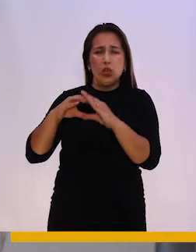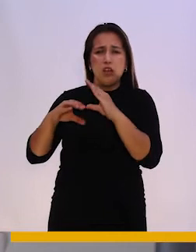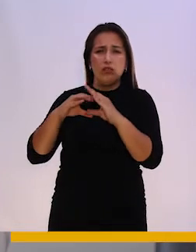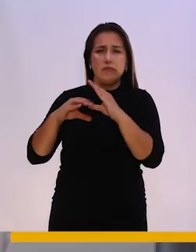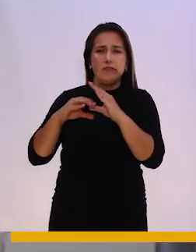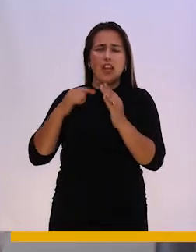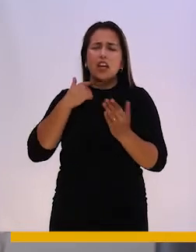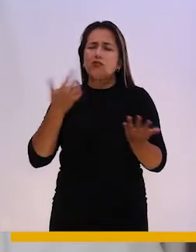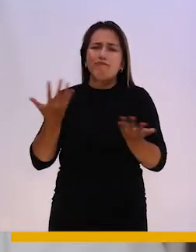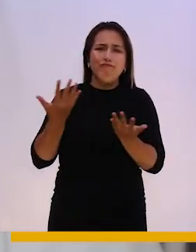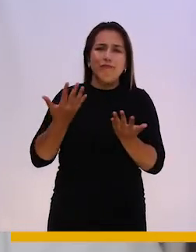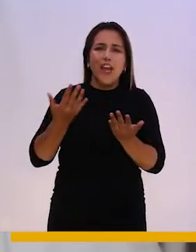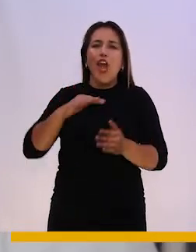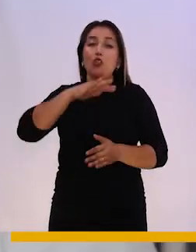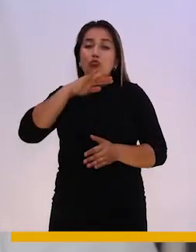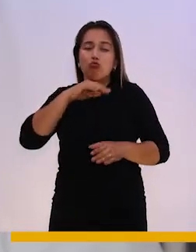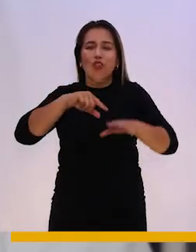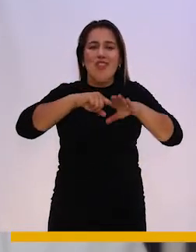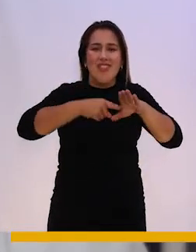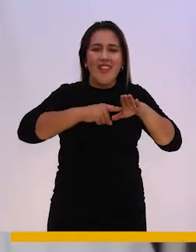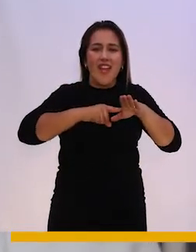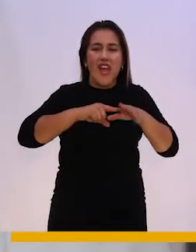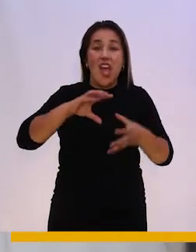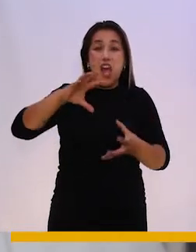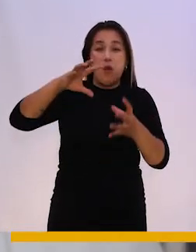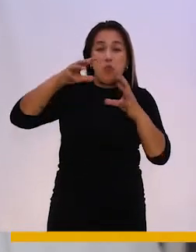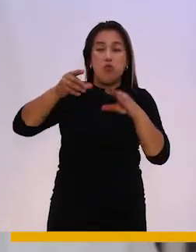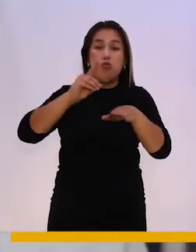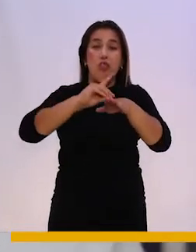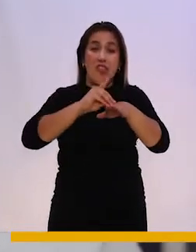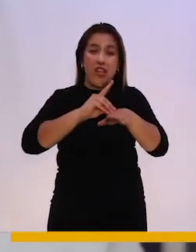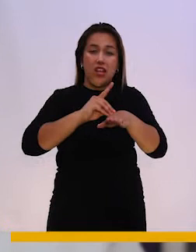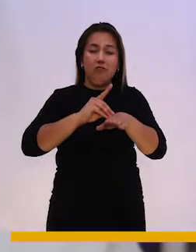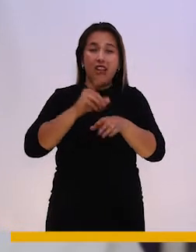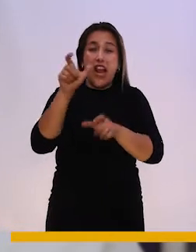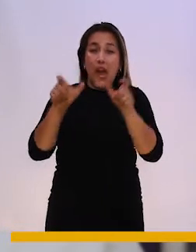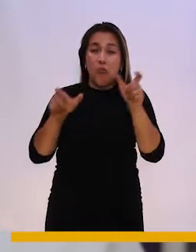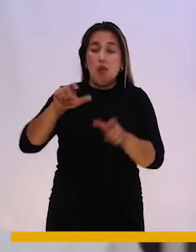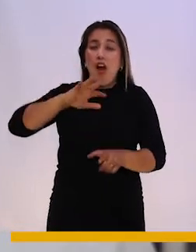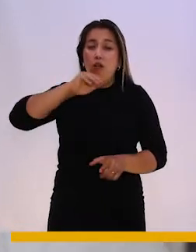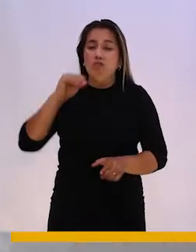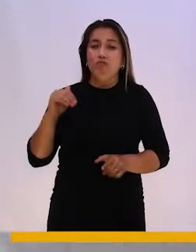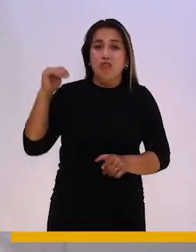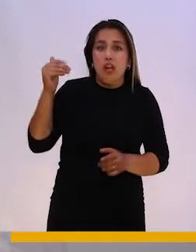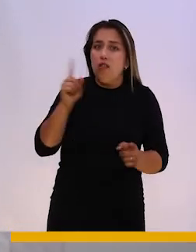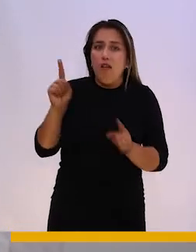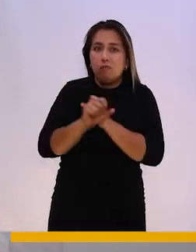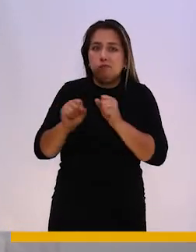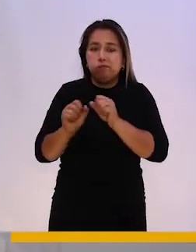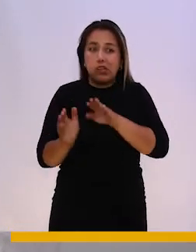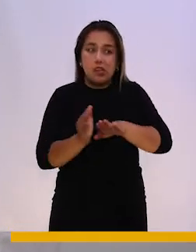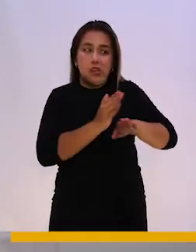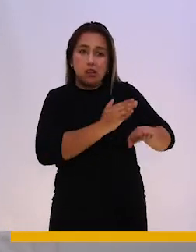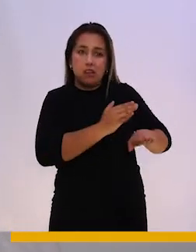Es la tecnología, el mundo digital y en esto las personas mayores no se pueden quedar atrás. Es por esto que